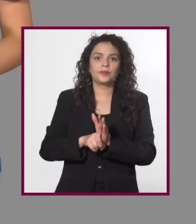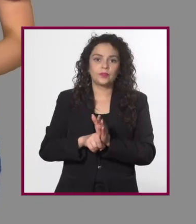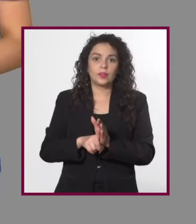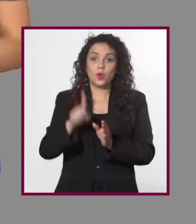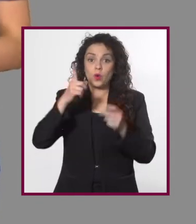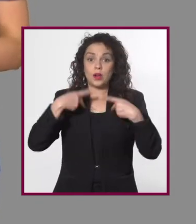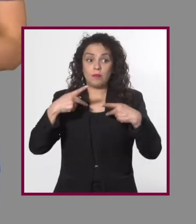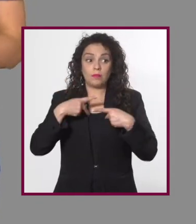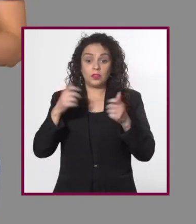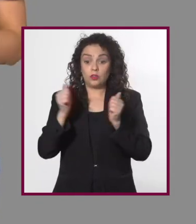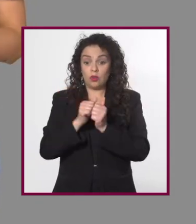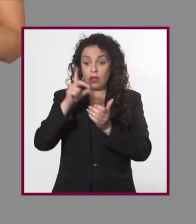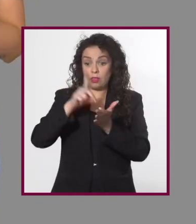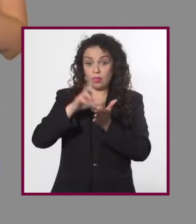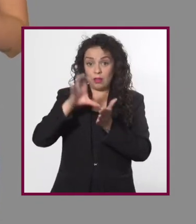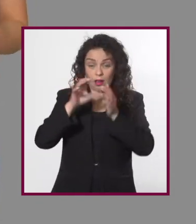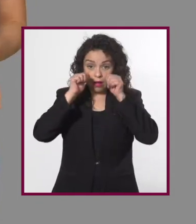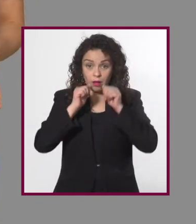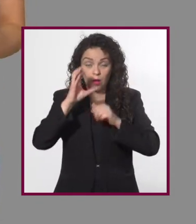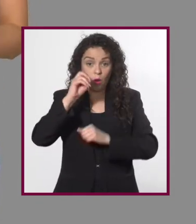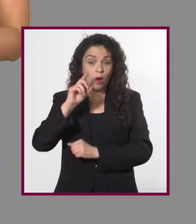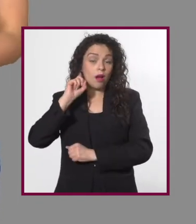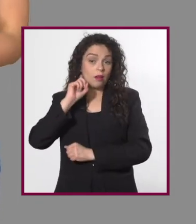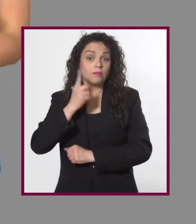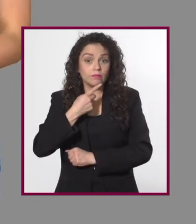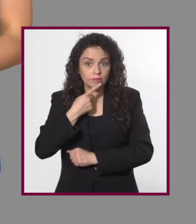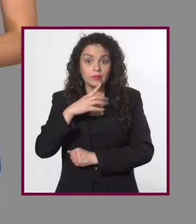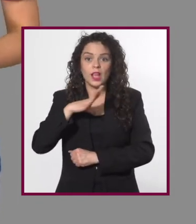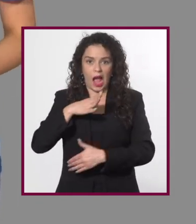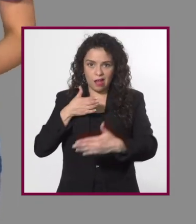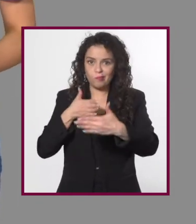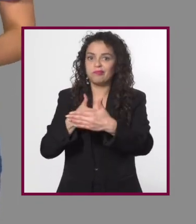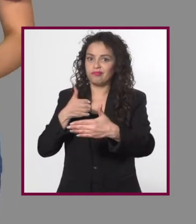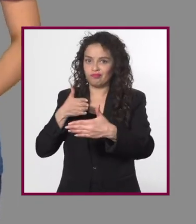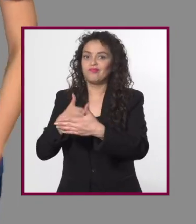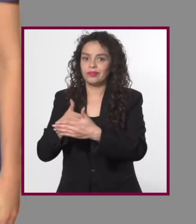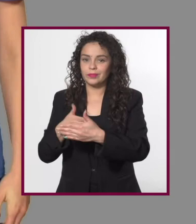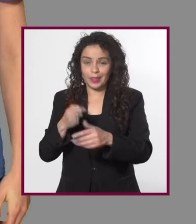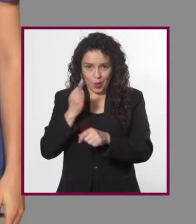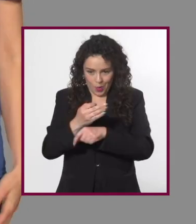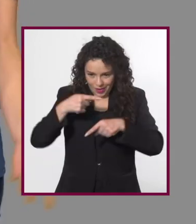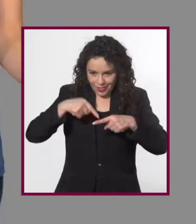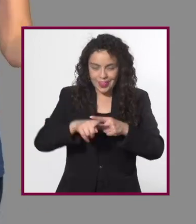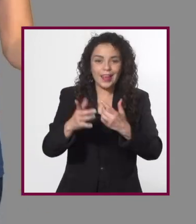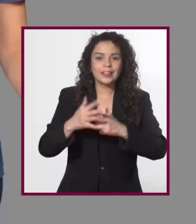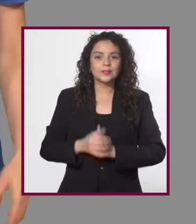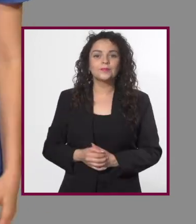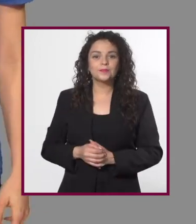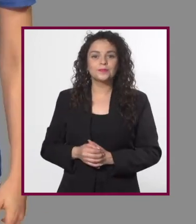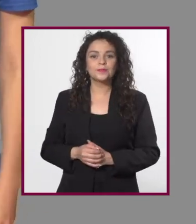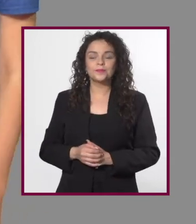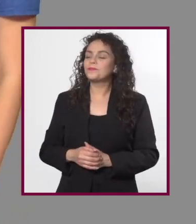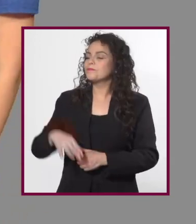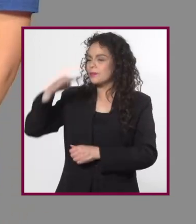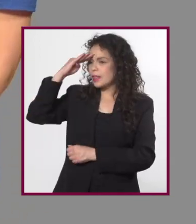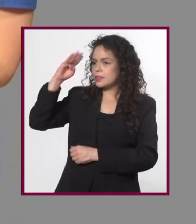al día que una persona con discapacidad auditiva o visual se enfrenta a una barrera. ¡Comencemos!